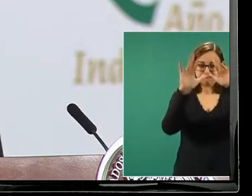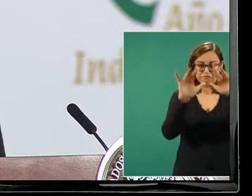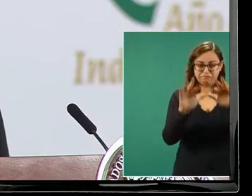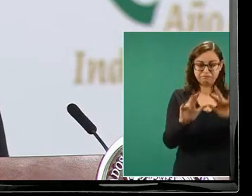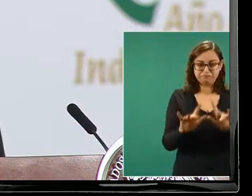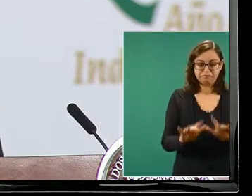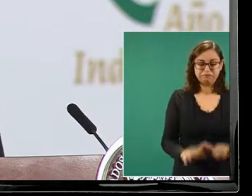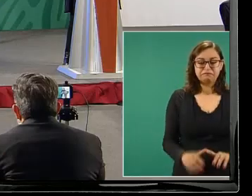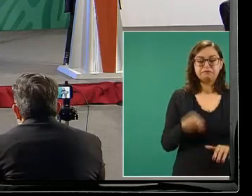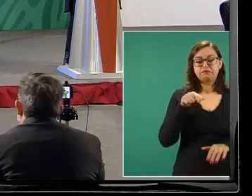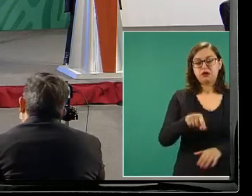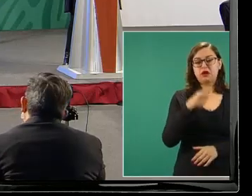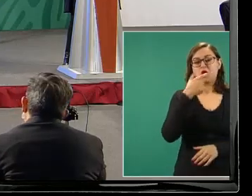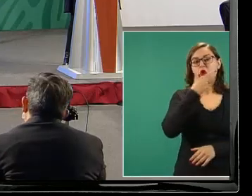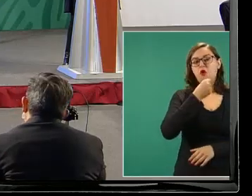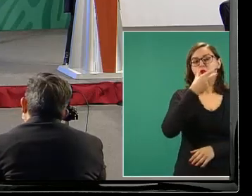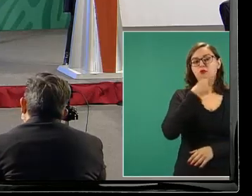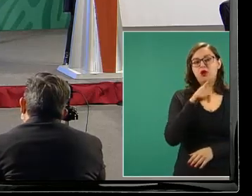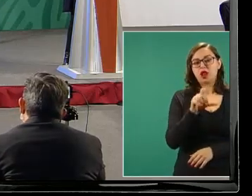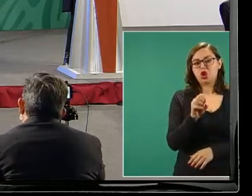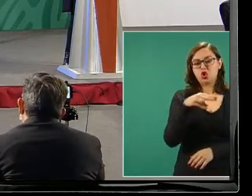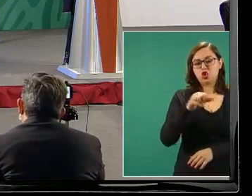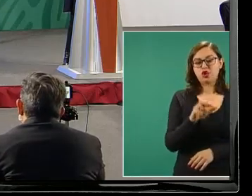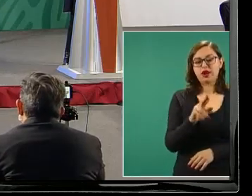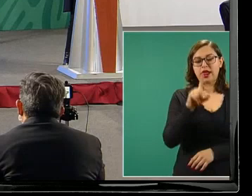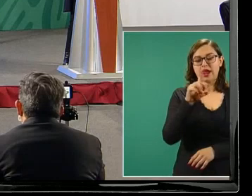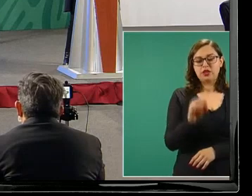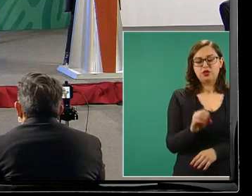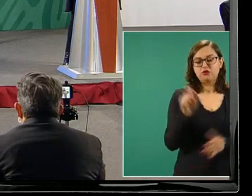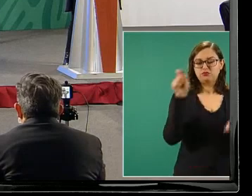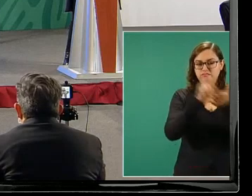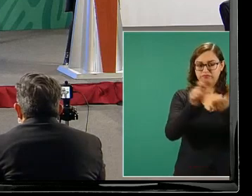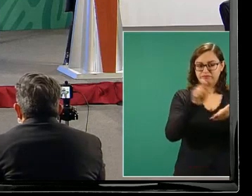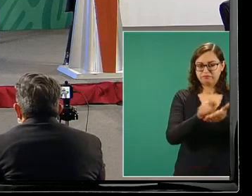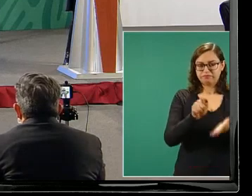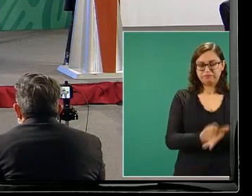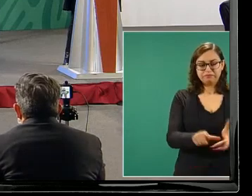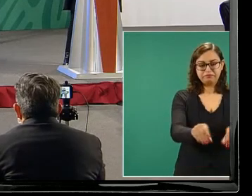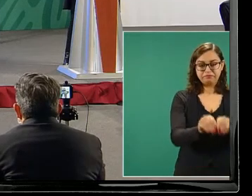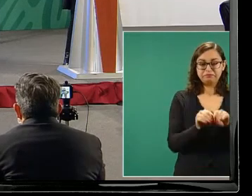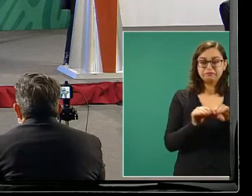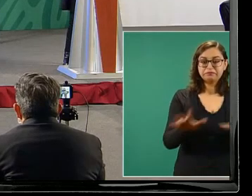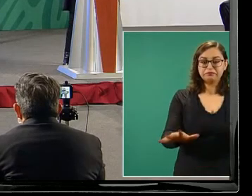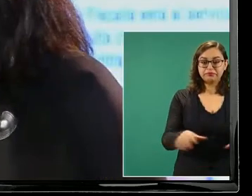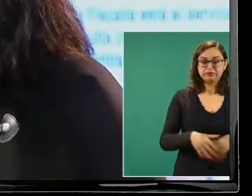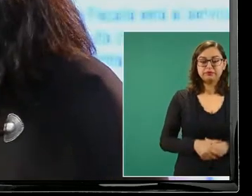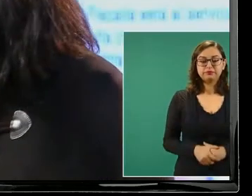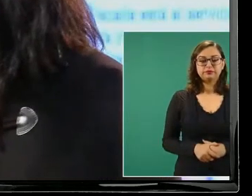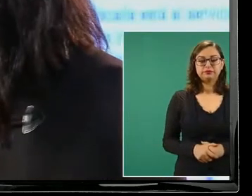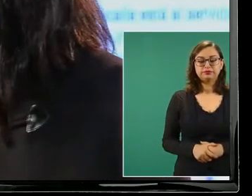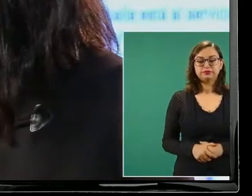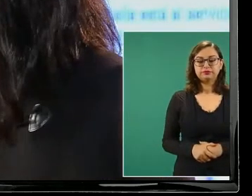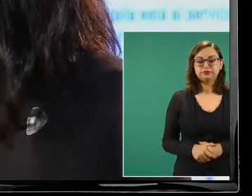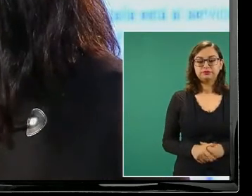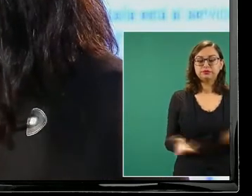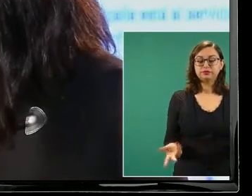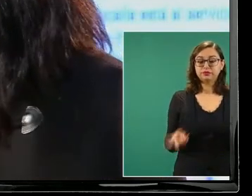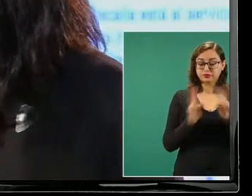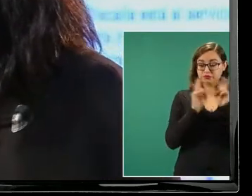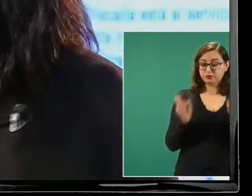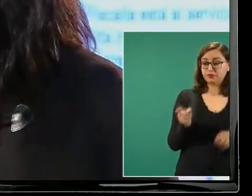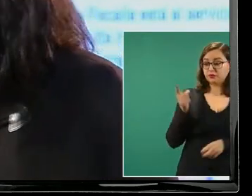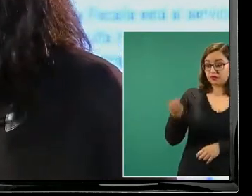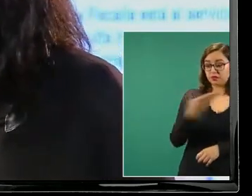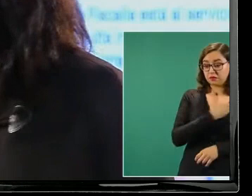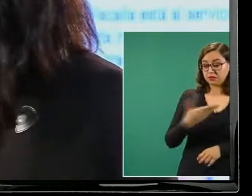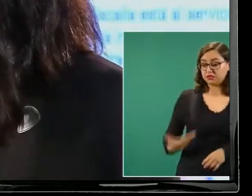Kurchenko titulado justicia selectiva cito al humanista que perdona criminales le sobra el